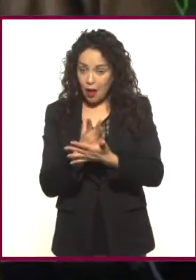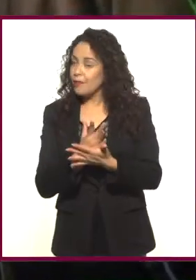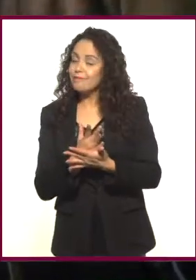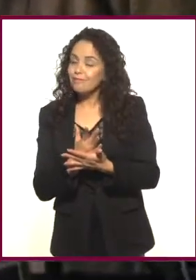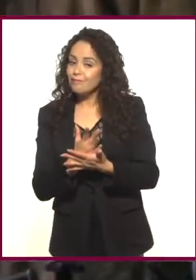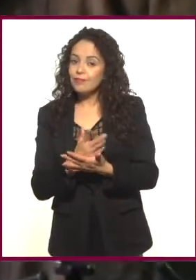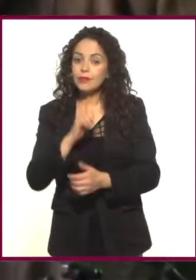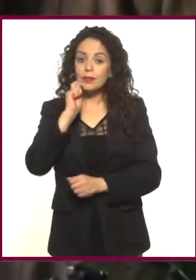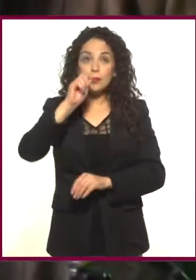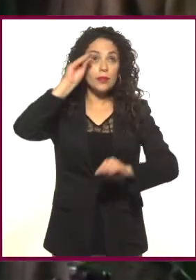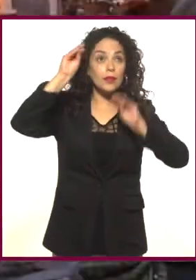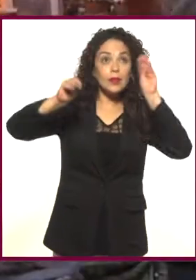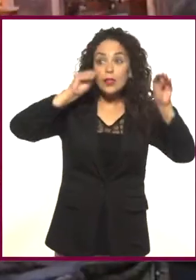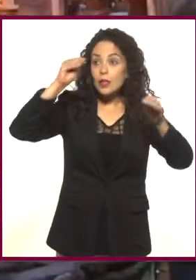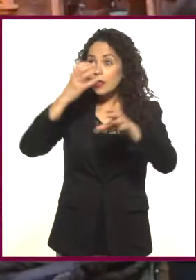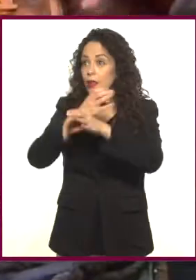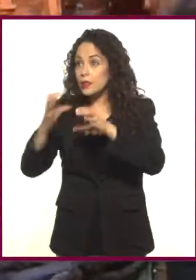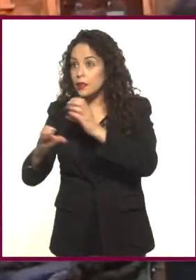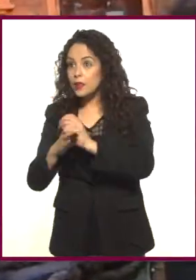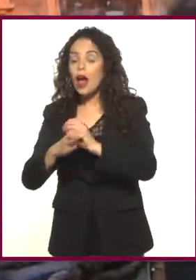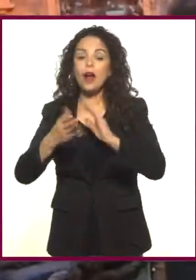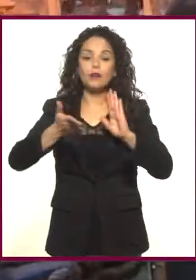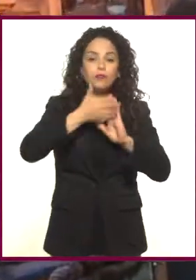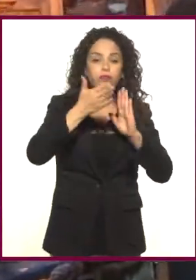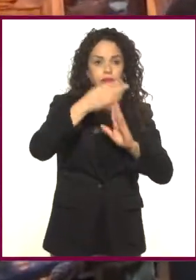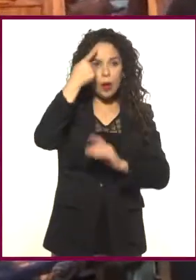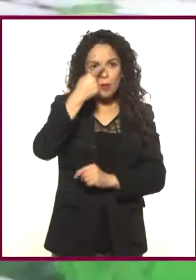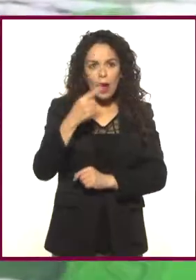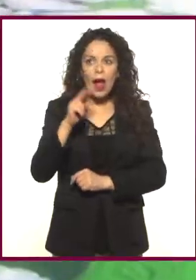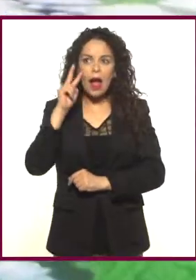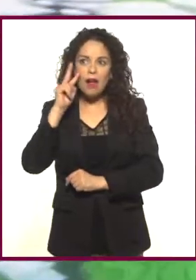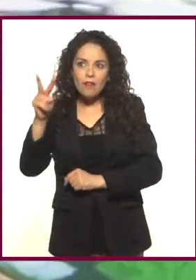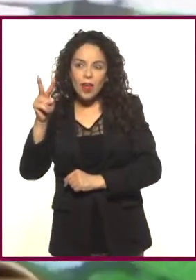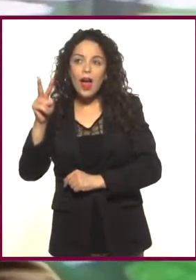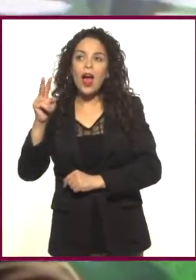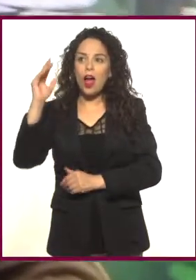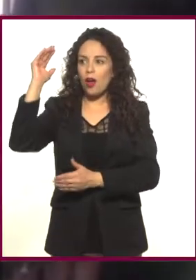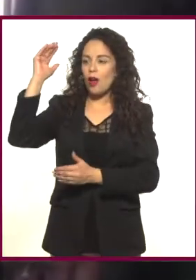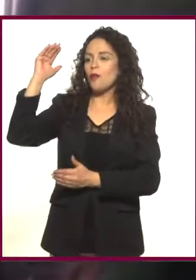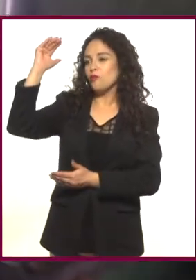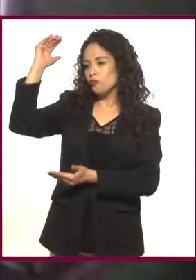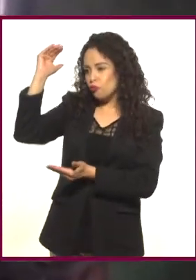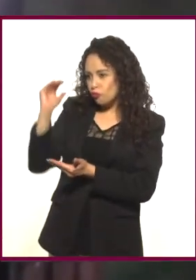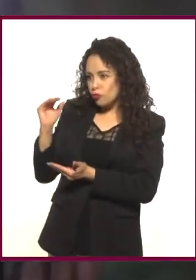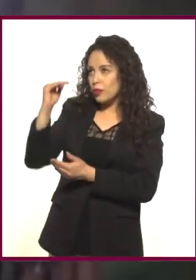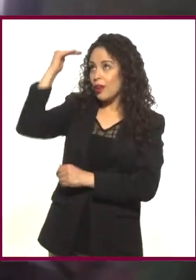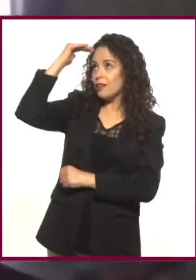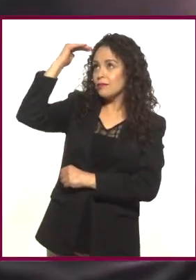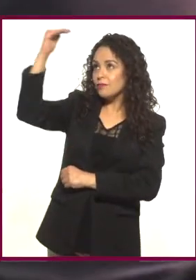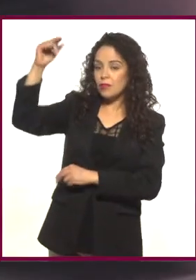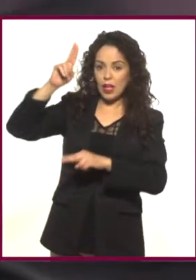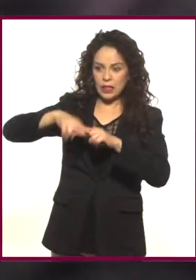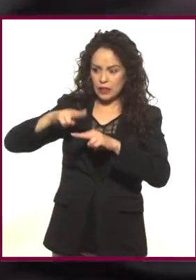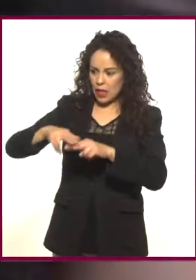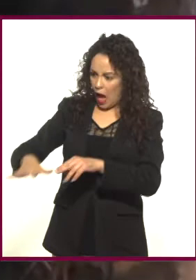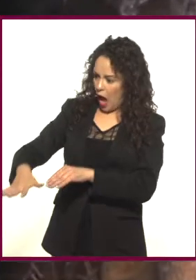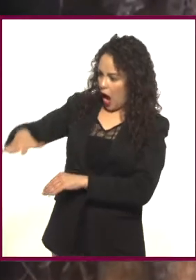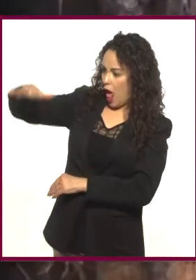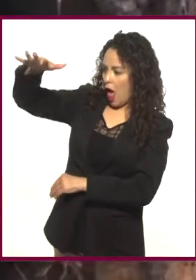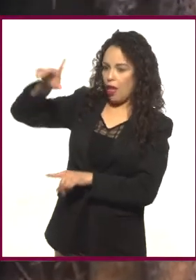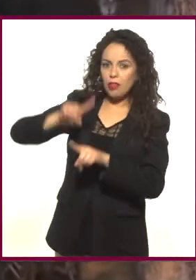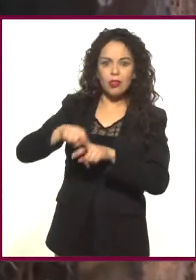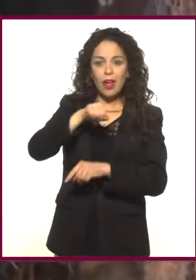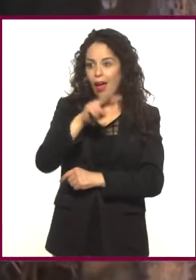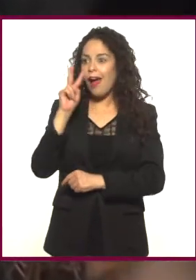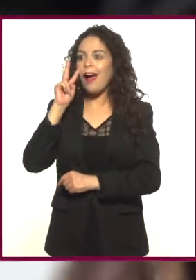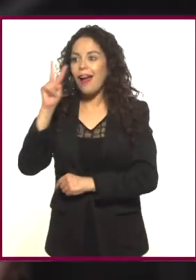También las locaciones y decorados estaban construidos para hacer notar la diferencia física. Techos más bajos, sillas grandotas y así.